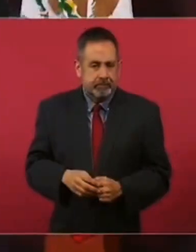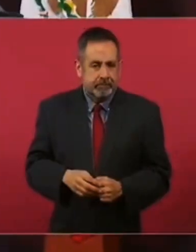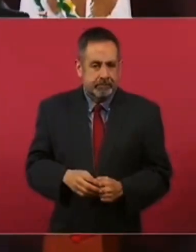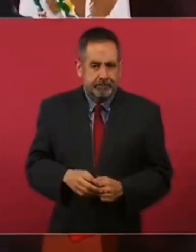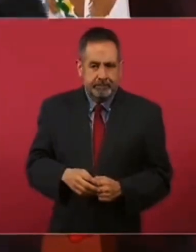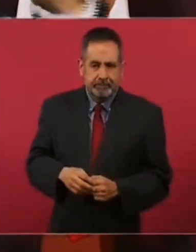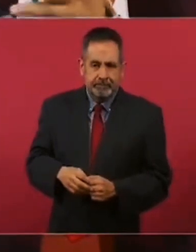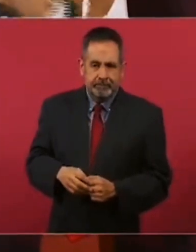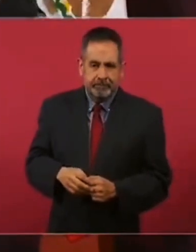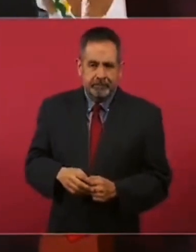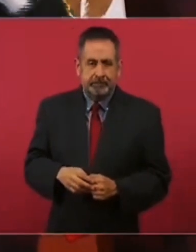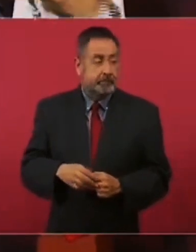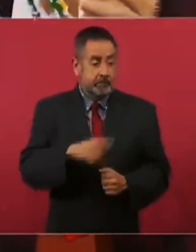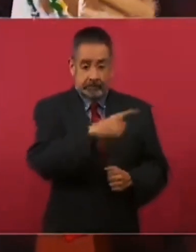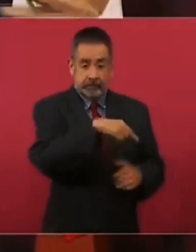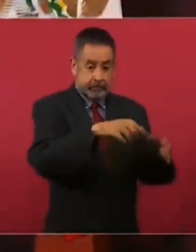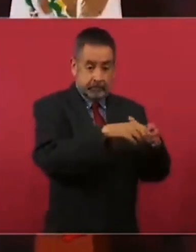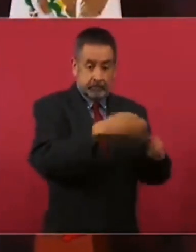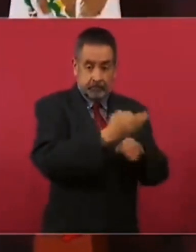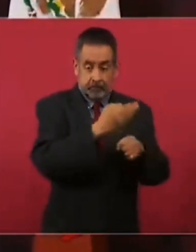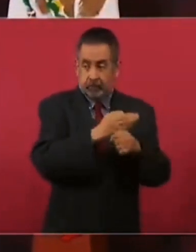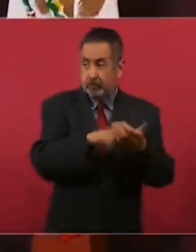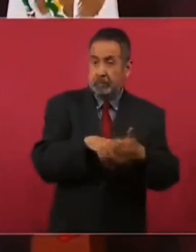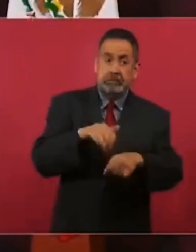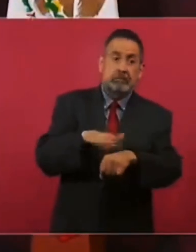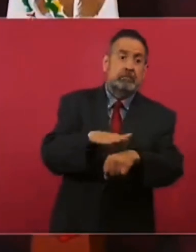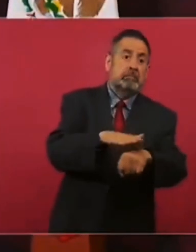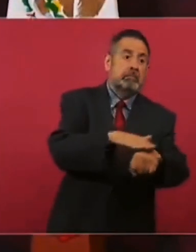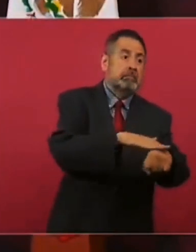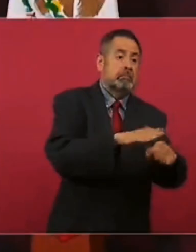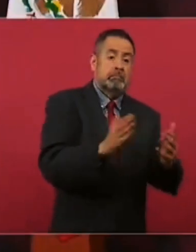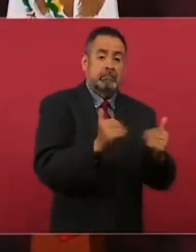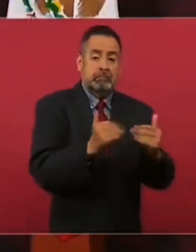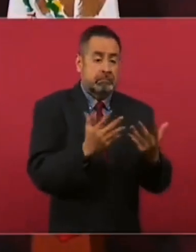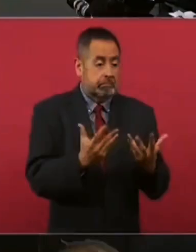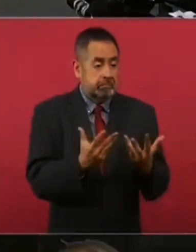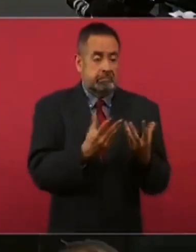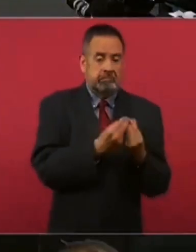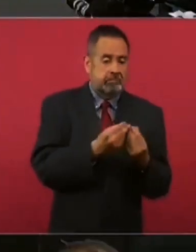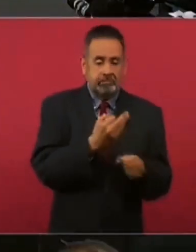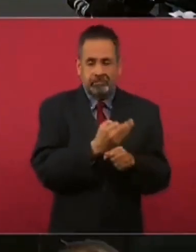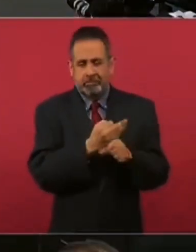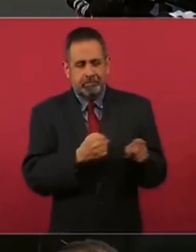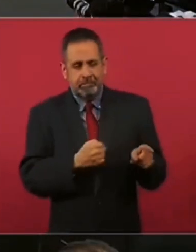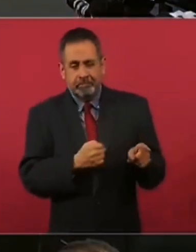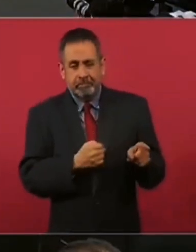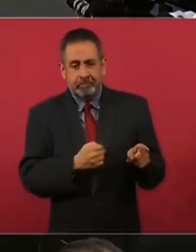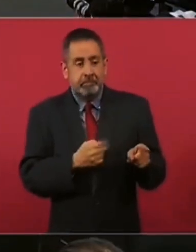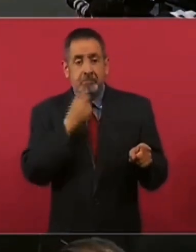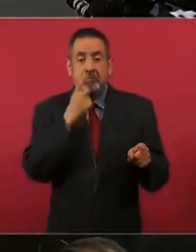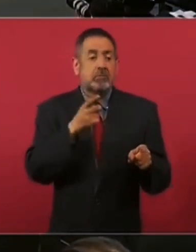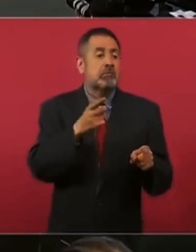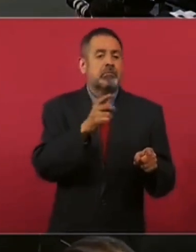convocando de nuevo a la llamada